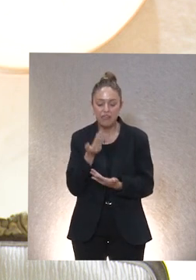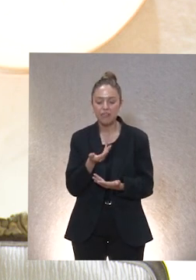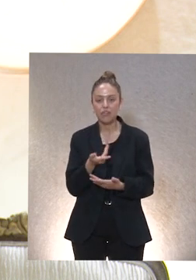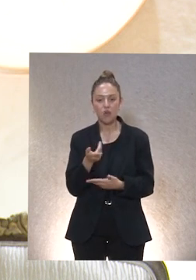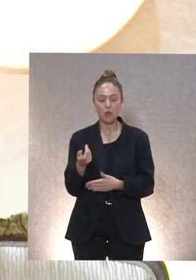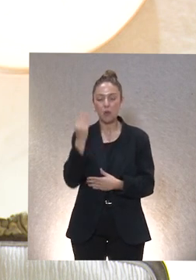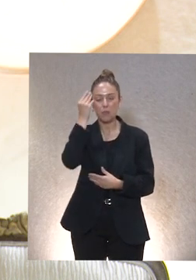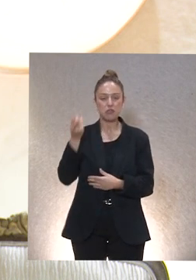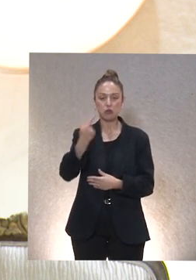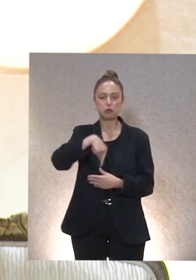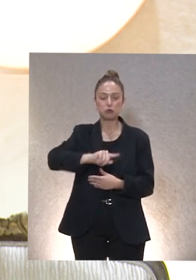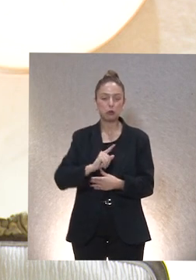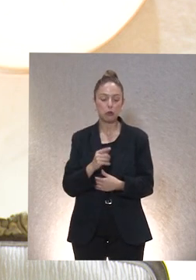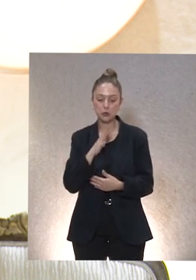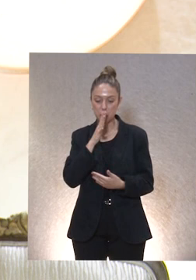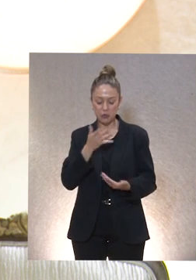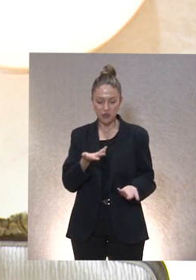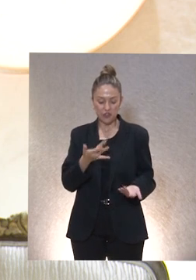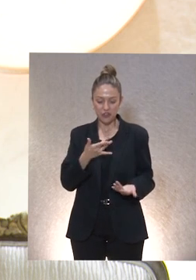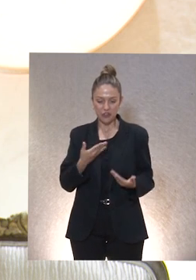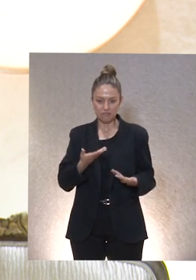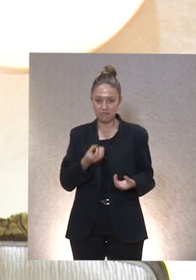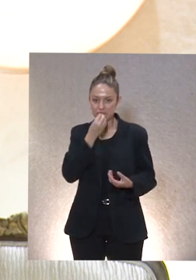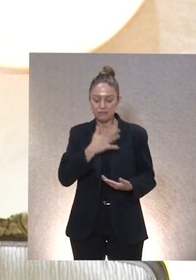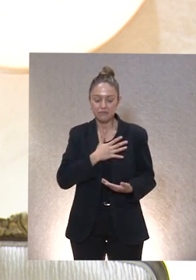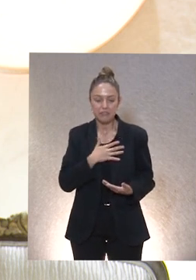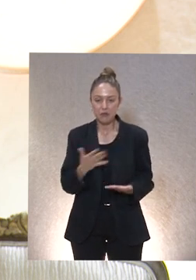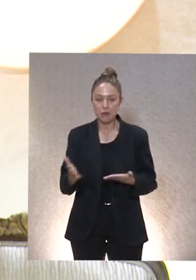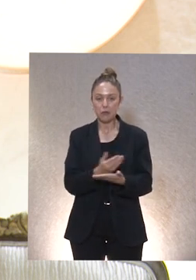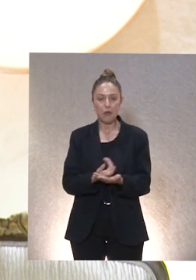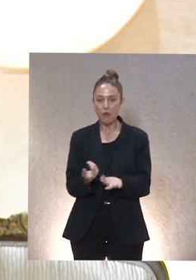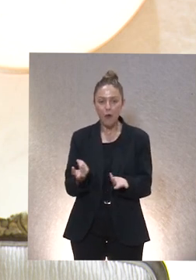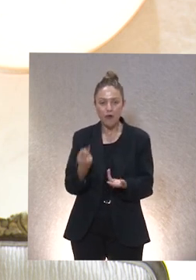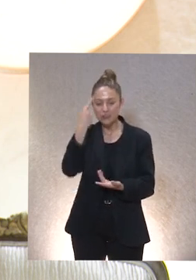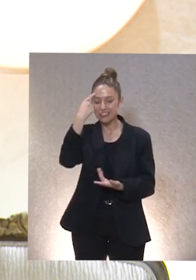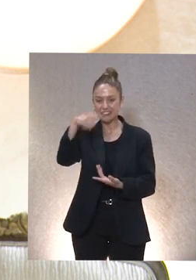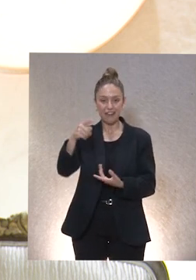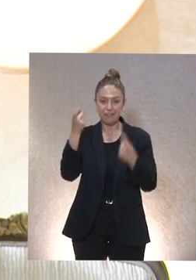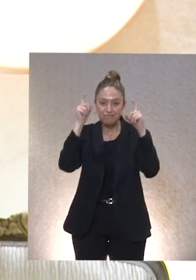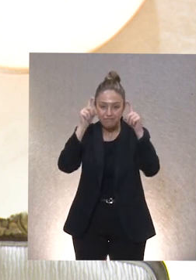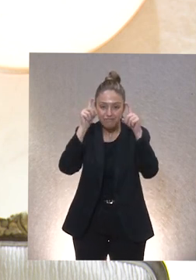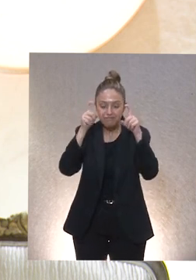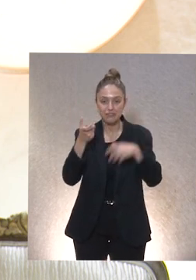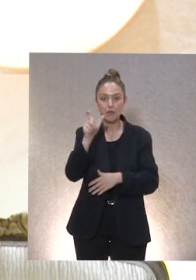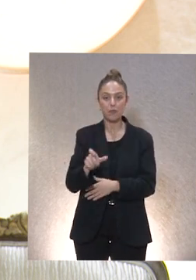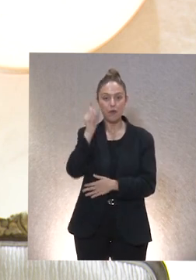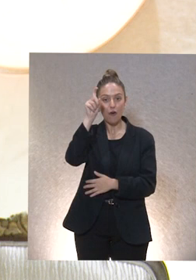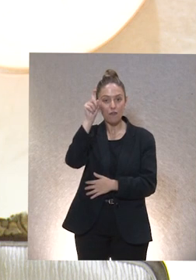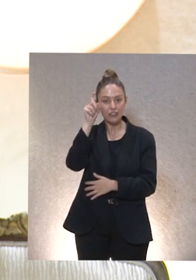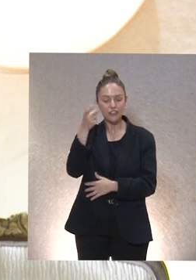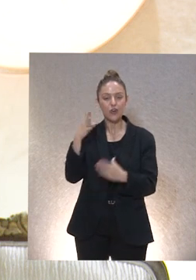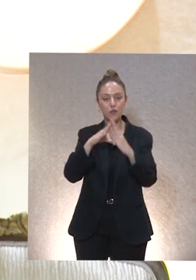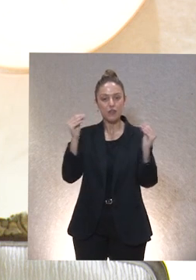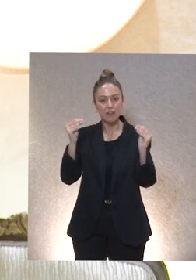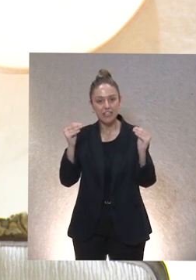creo que todos apreciamos por cómo es y por todo lo que sabe y nos enseña. Él es doctor en filosofía, es profesor emérito de la